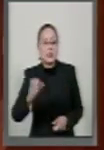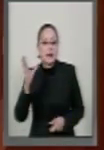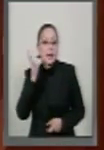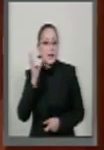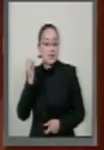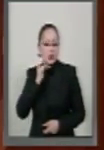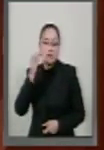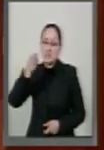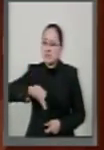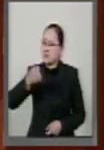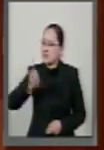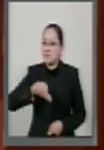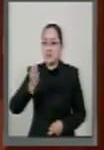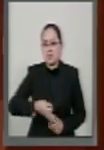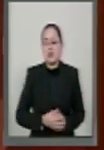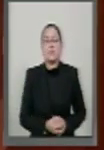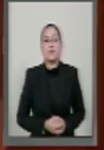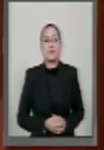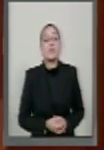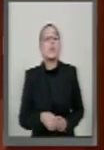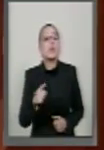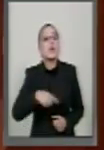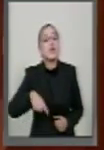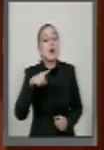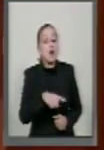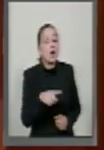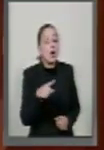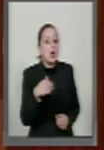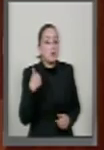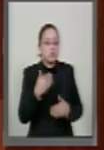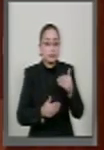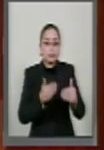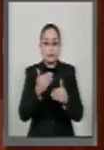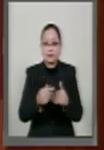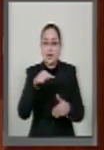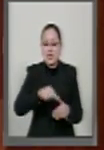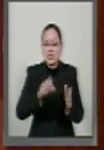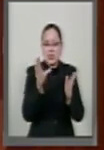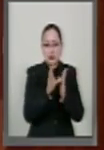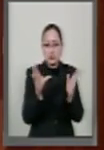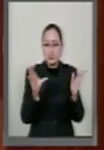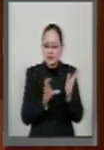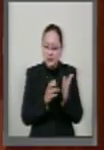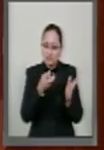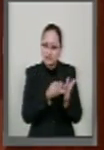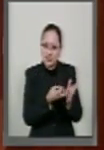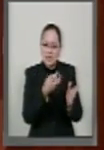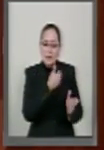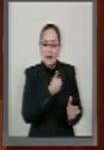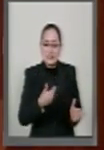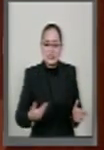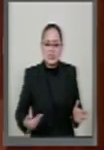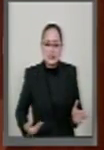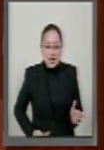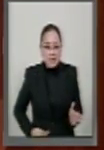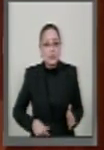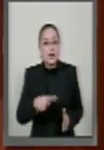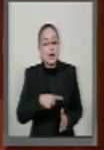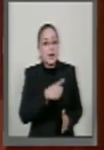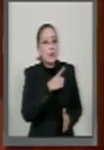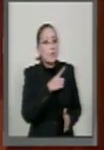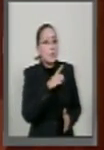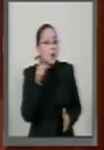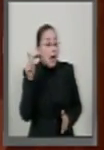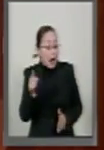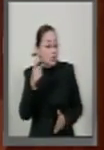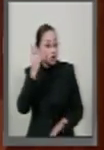aprobaba. Hoy en día, como todos sabemos, el procedimiento de nuestra Constitución es que el Presidente de la República tiene el